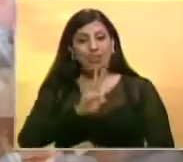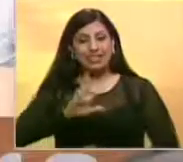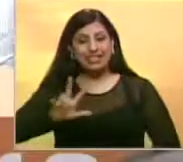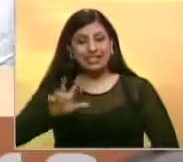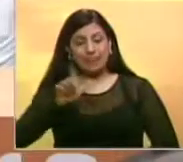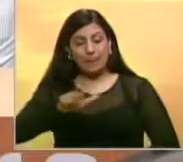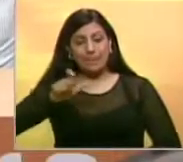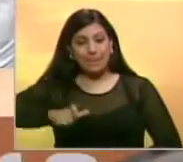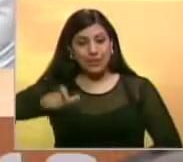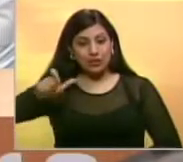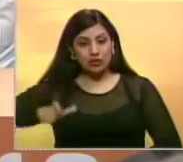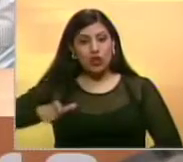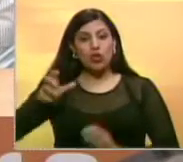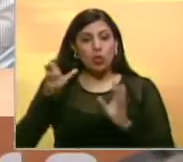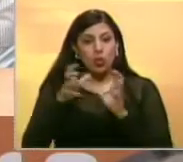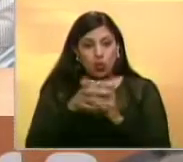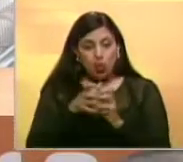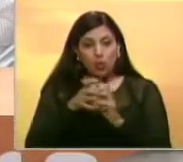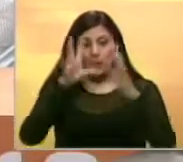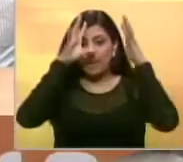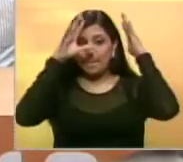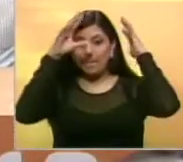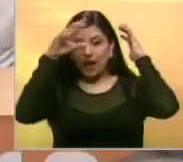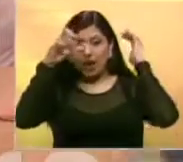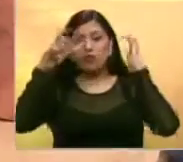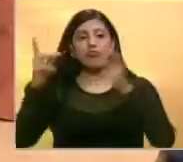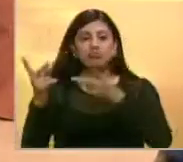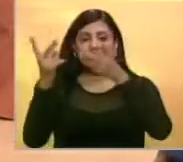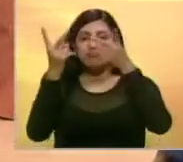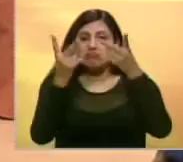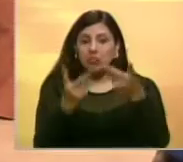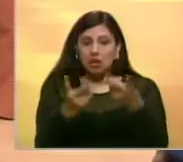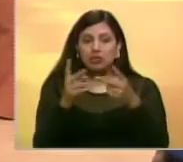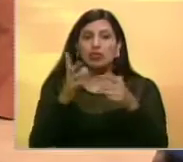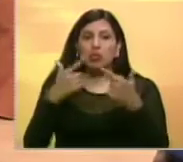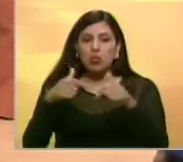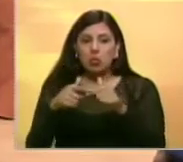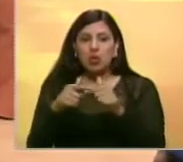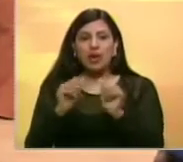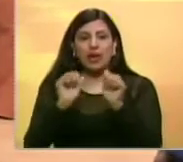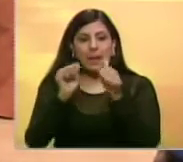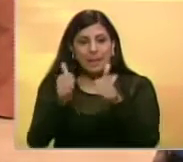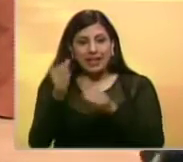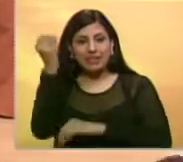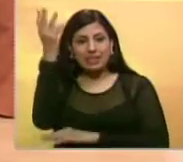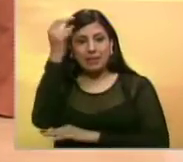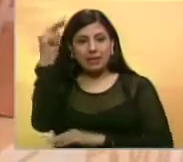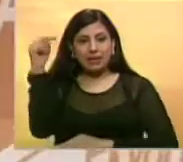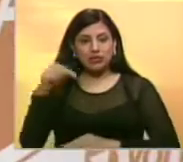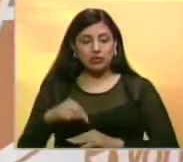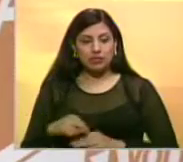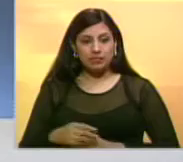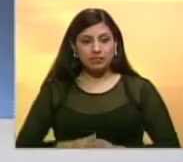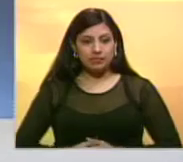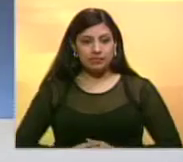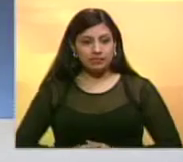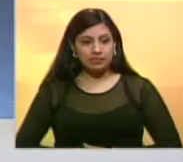personalidades, entre dirigentes y embajadores, fueron invitados para la sesión de instalación de la Asamblea Nacional.